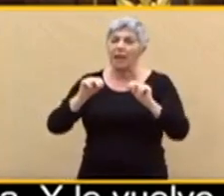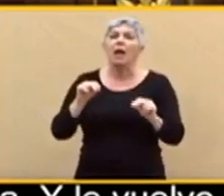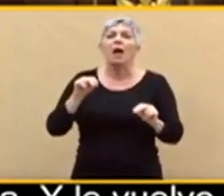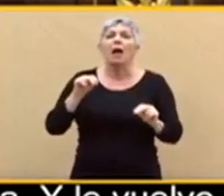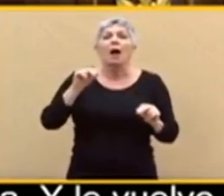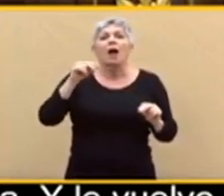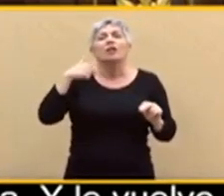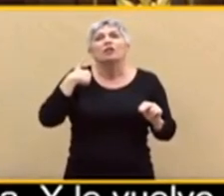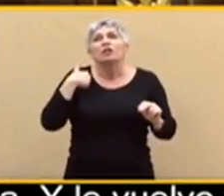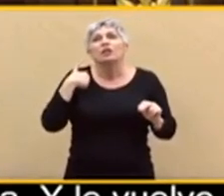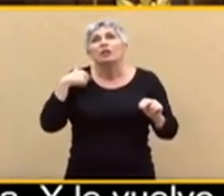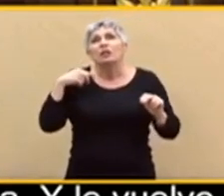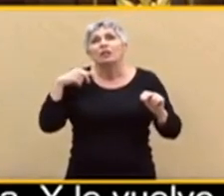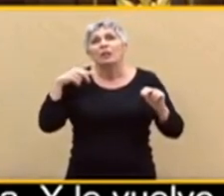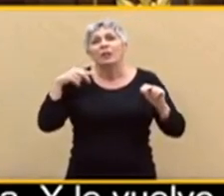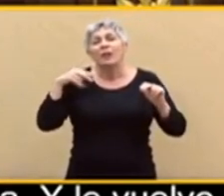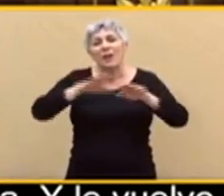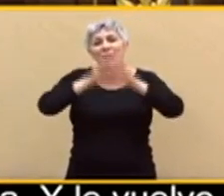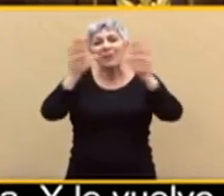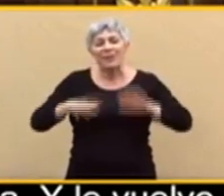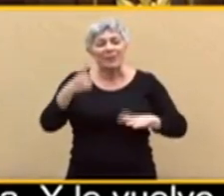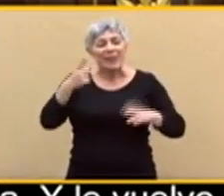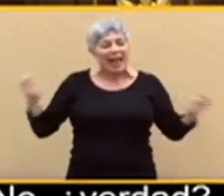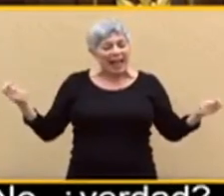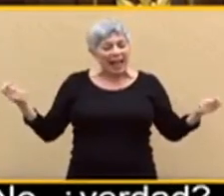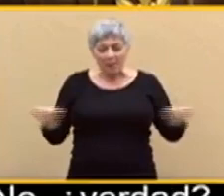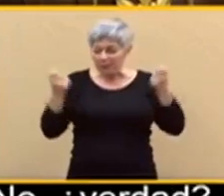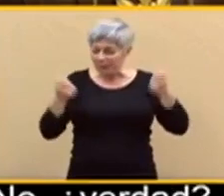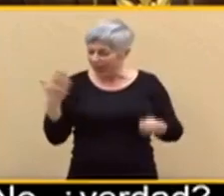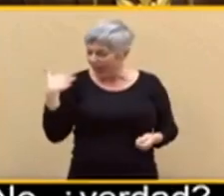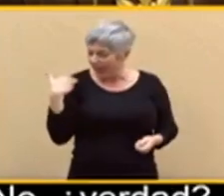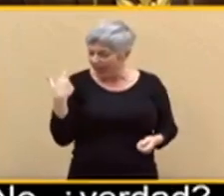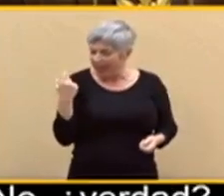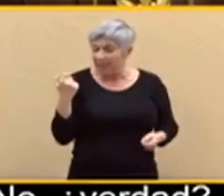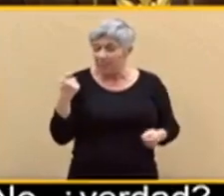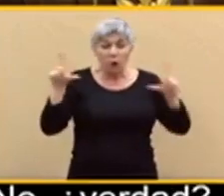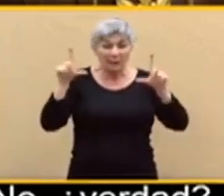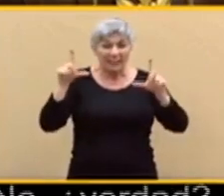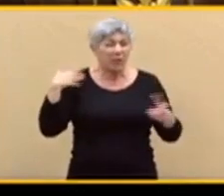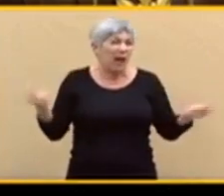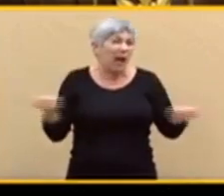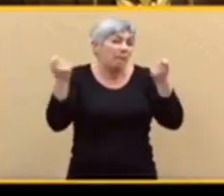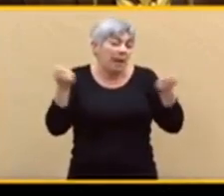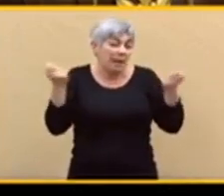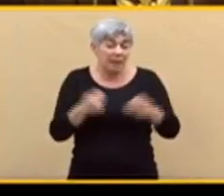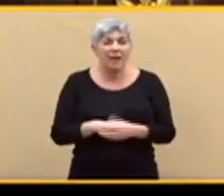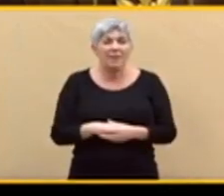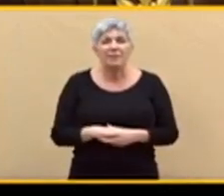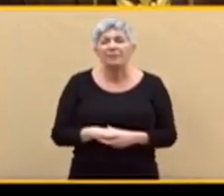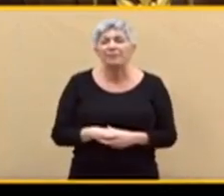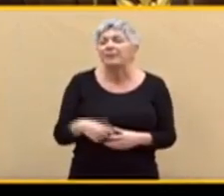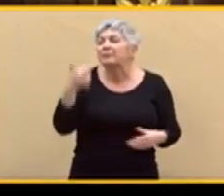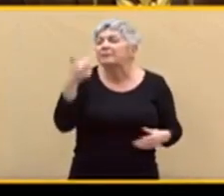una campaña publicitaria que había no hace mucho tiempo por las televisiones. ¿A qué huelen las flores?